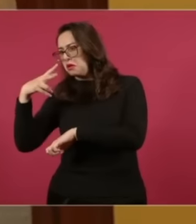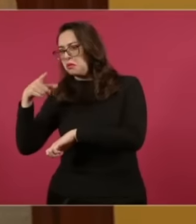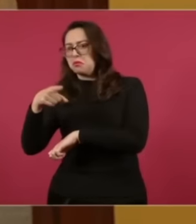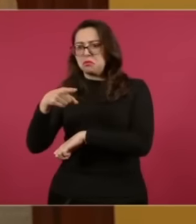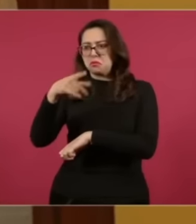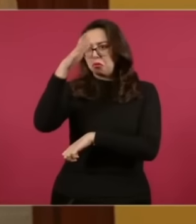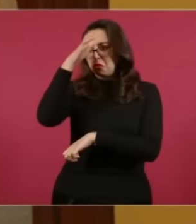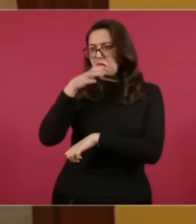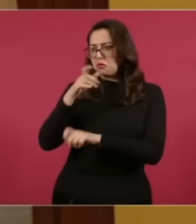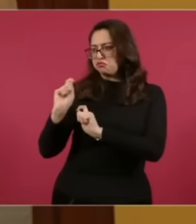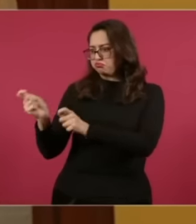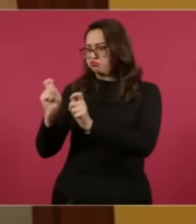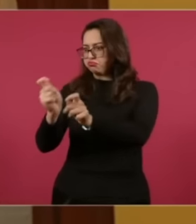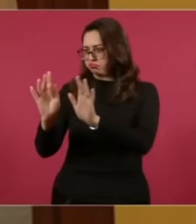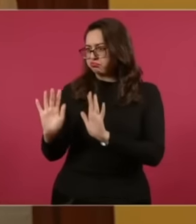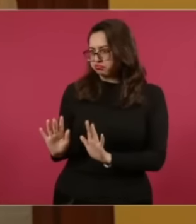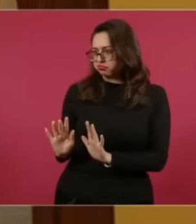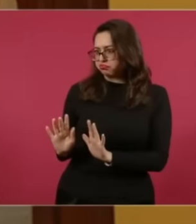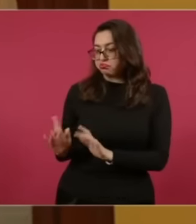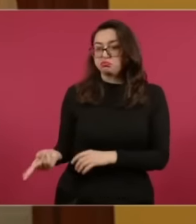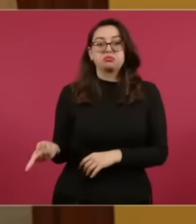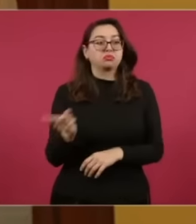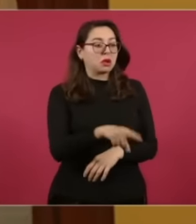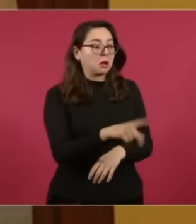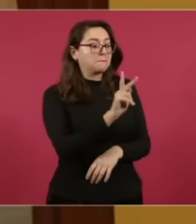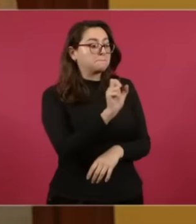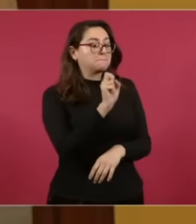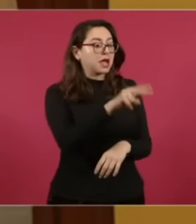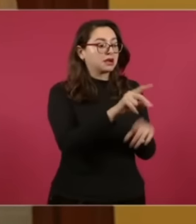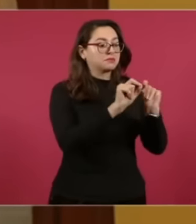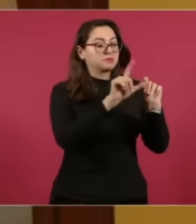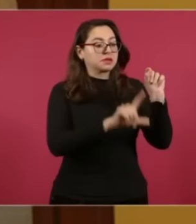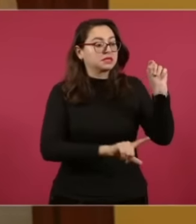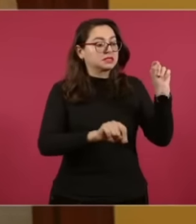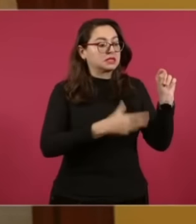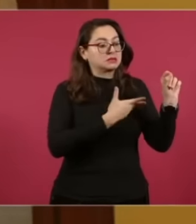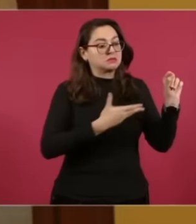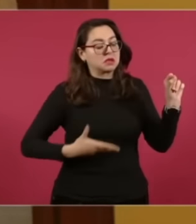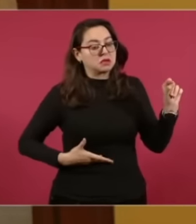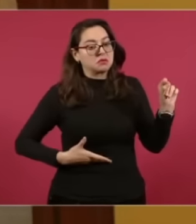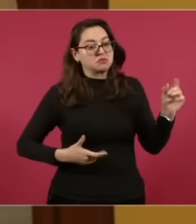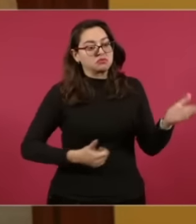La Ciudad De México Y la Presidencia De la República